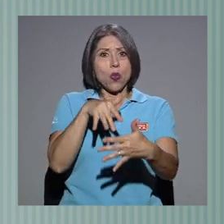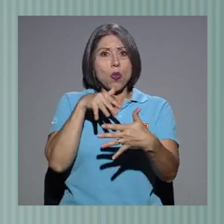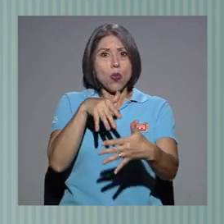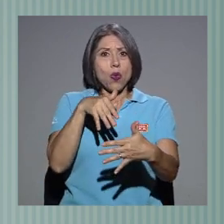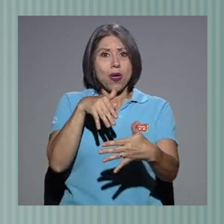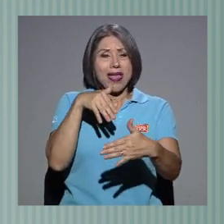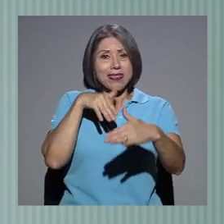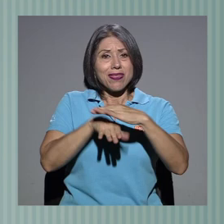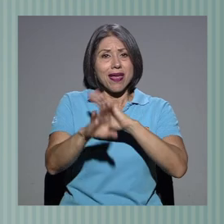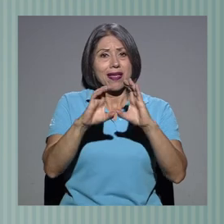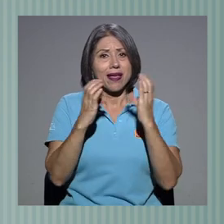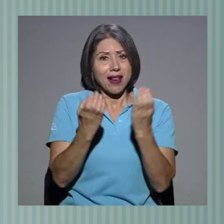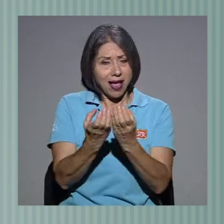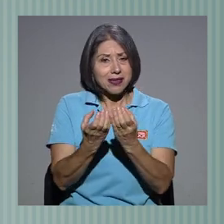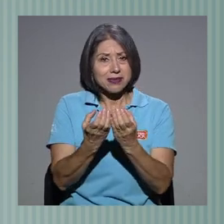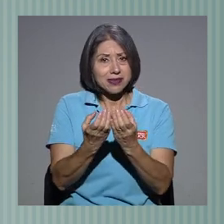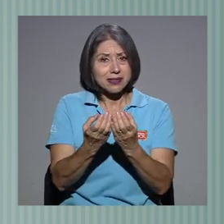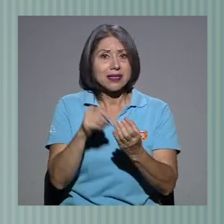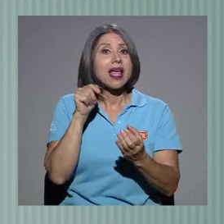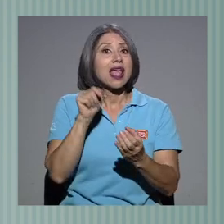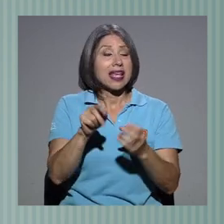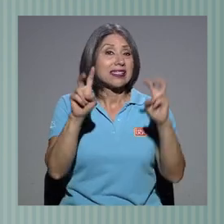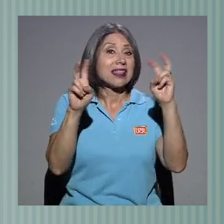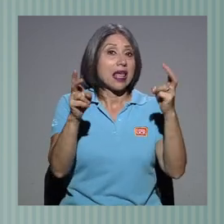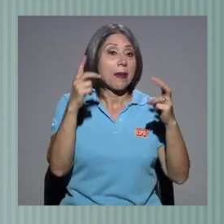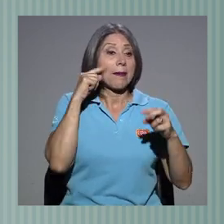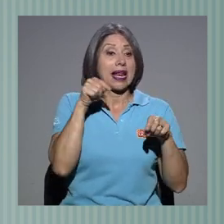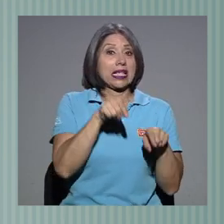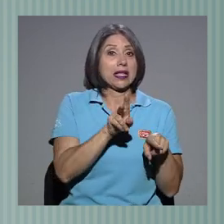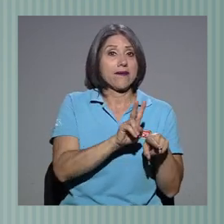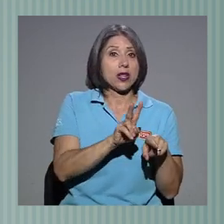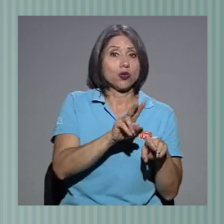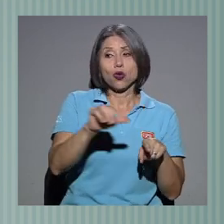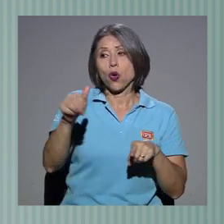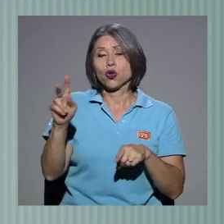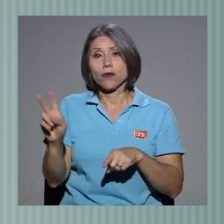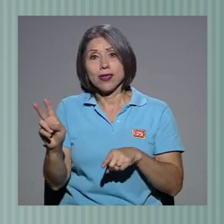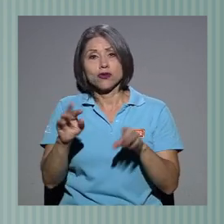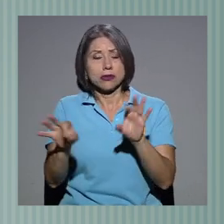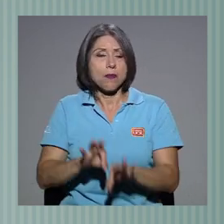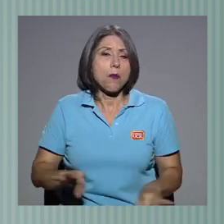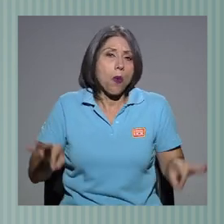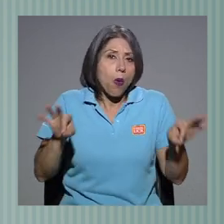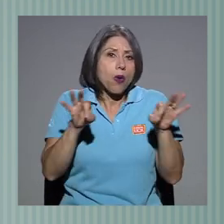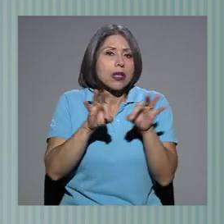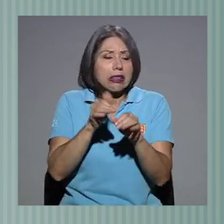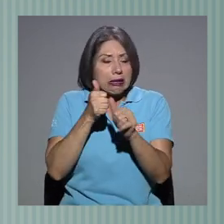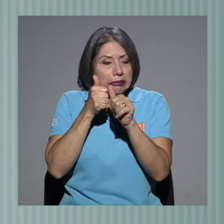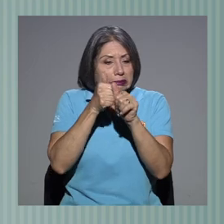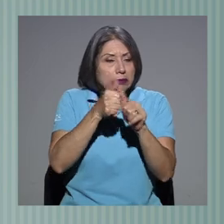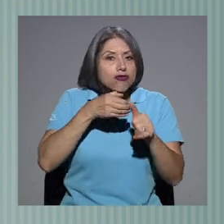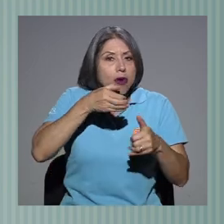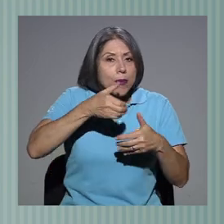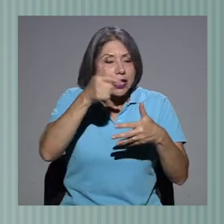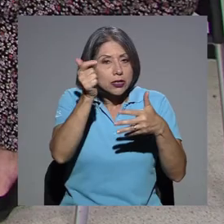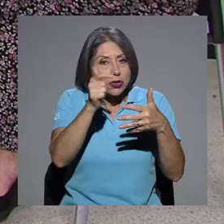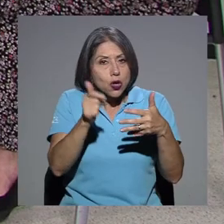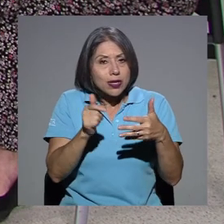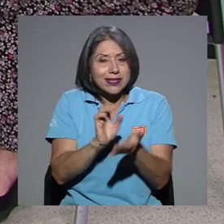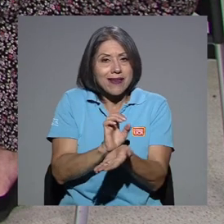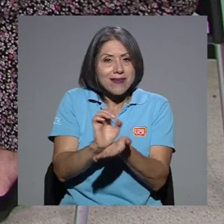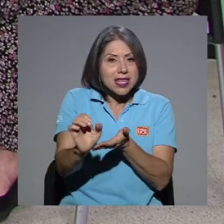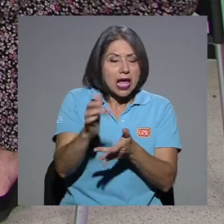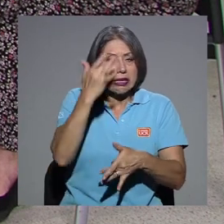que es importante para este virus y para muchos otros virus, tener ciertas recomendaciones para evitar, digamos, todas estas